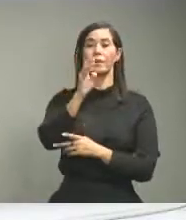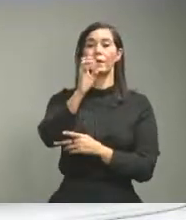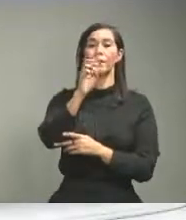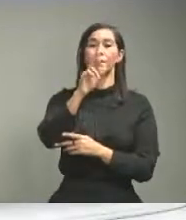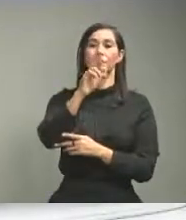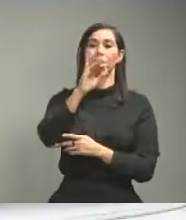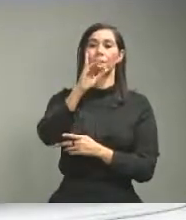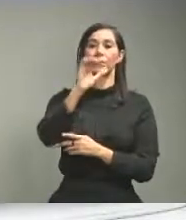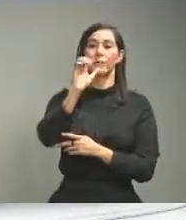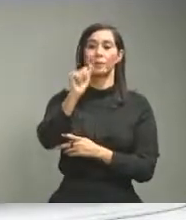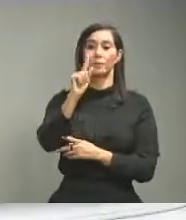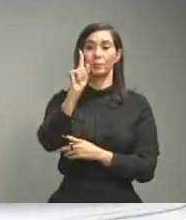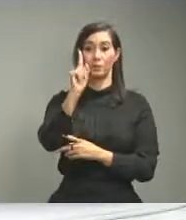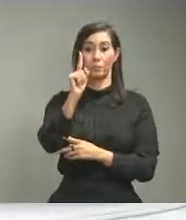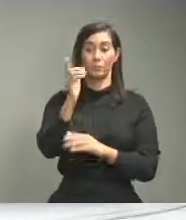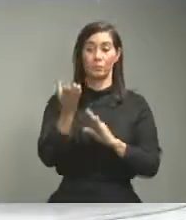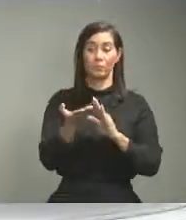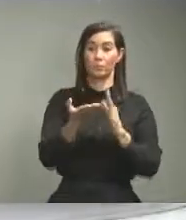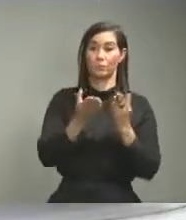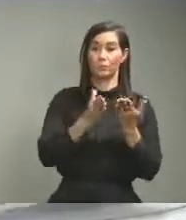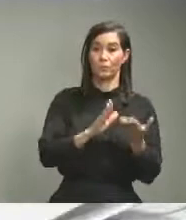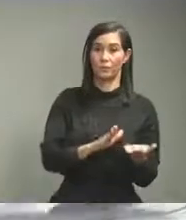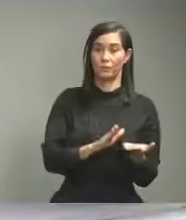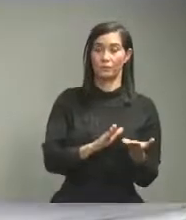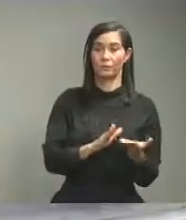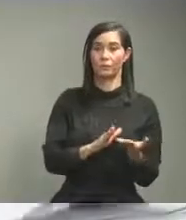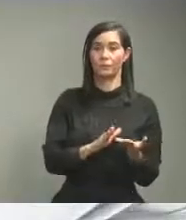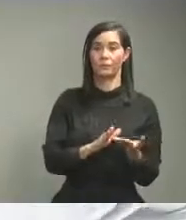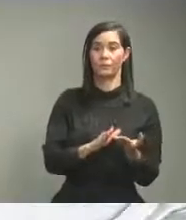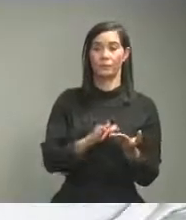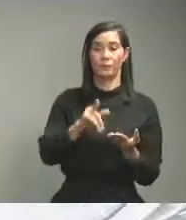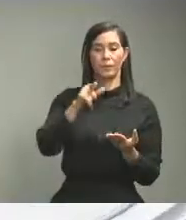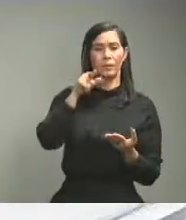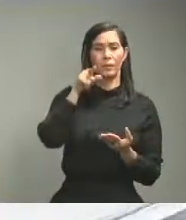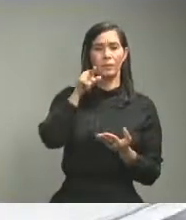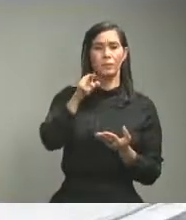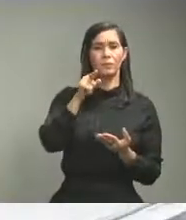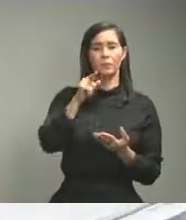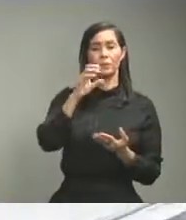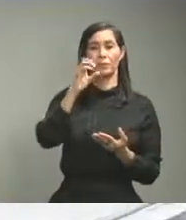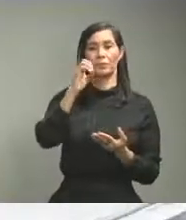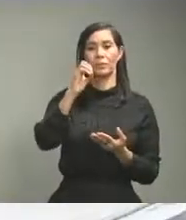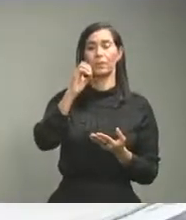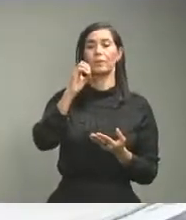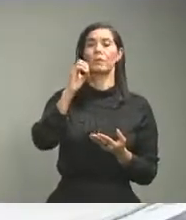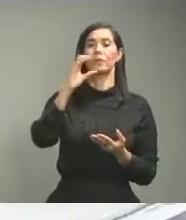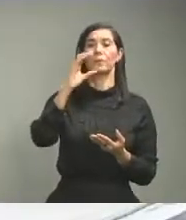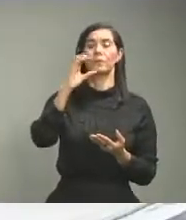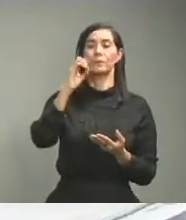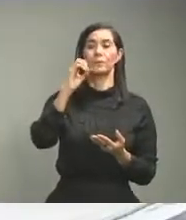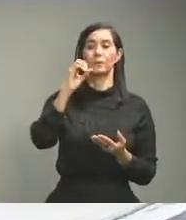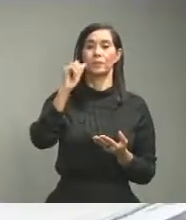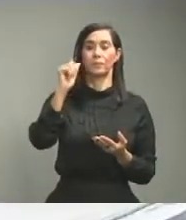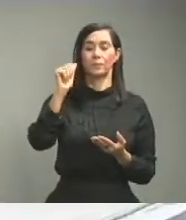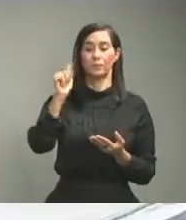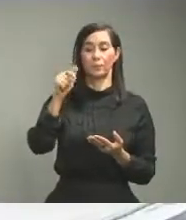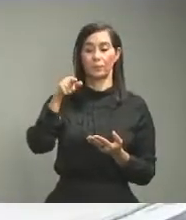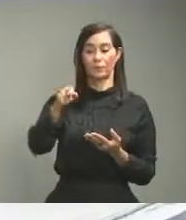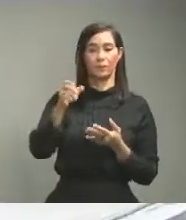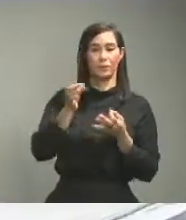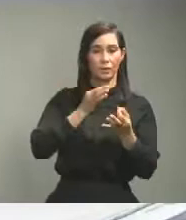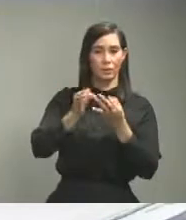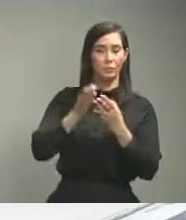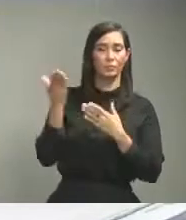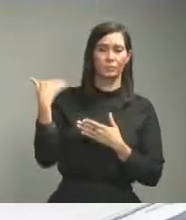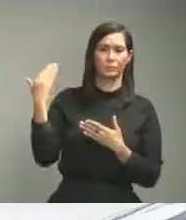un fallecimiento el caso que usted mencionaba de Ocoa es un un caso que hemos explicado